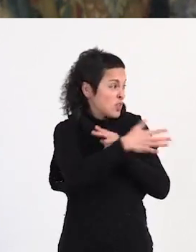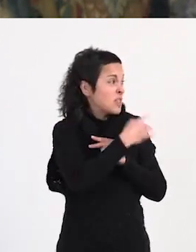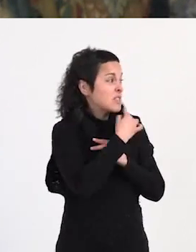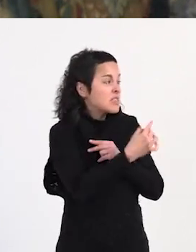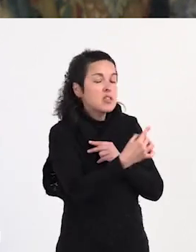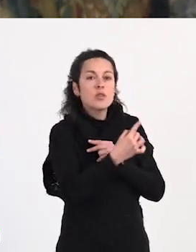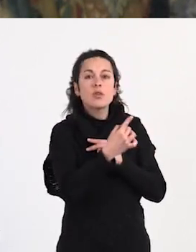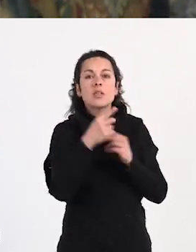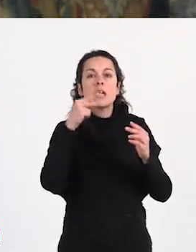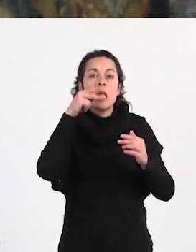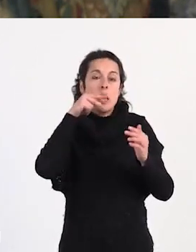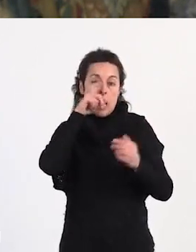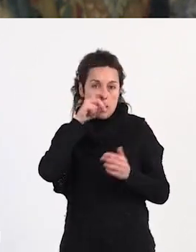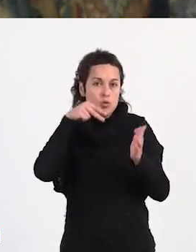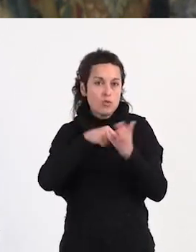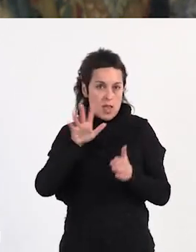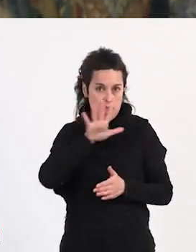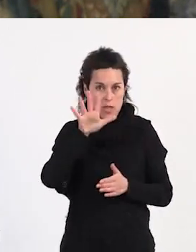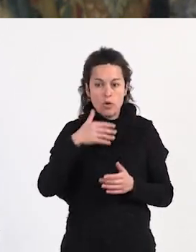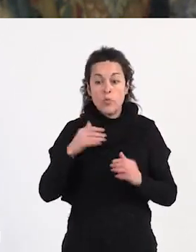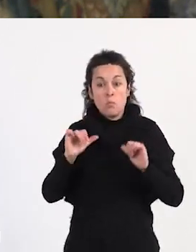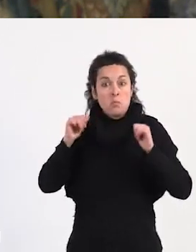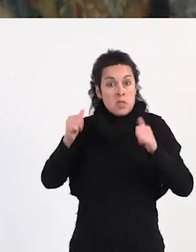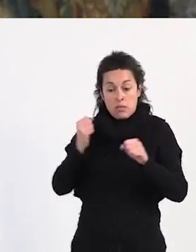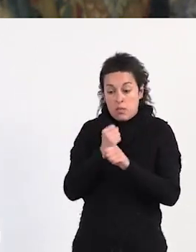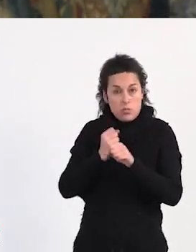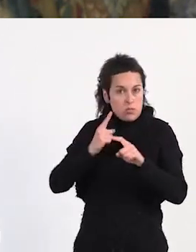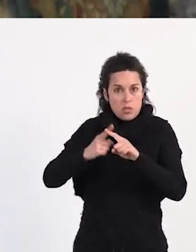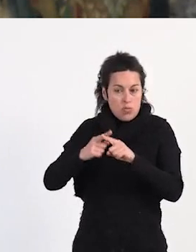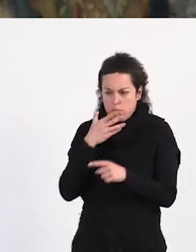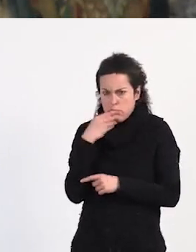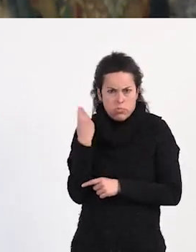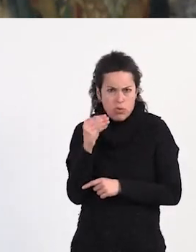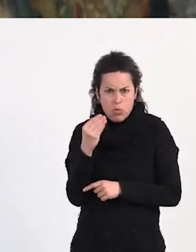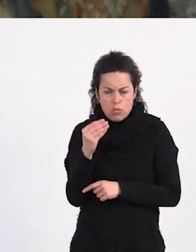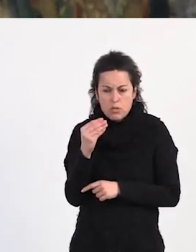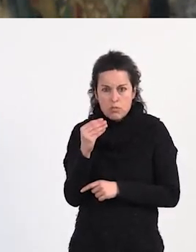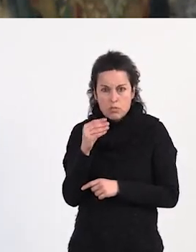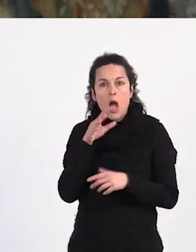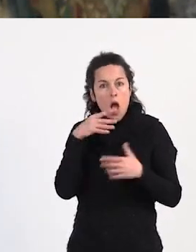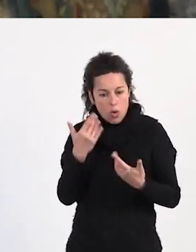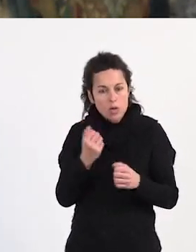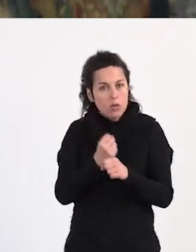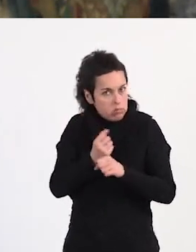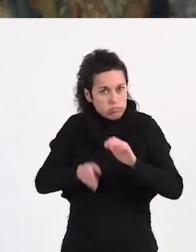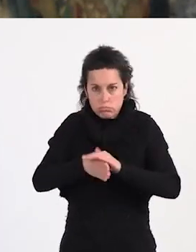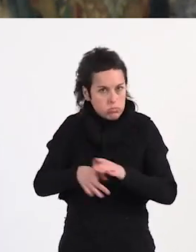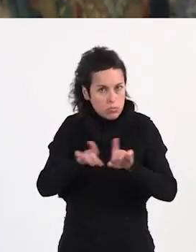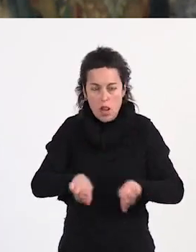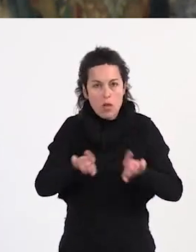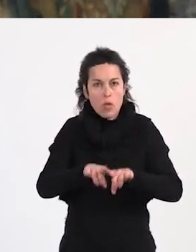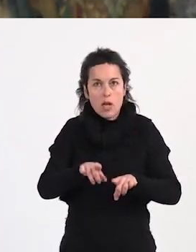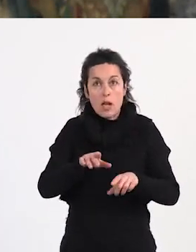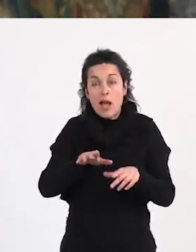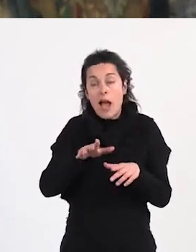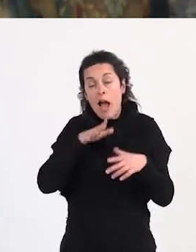el 2005. Yo soy trabajadora sexual, fue mi primer trabajo desde muy joven y sigue siendo mi trabajo ya